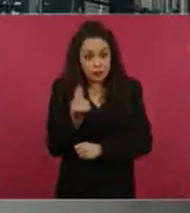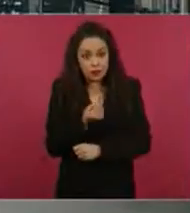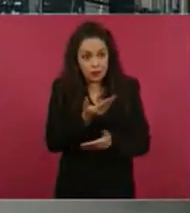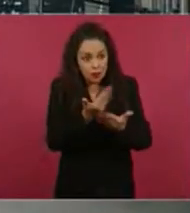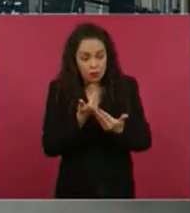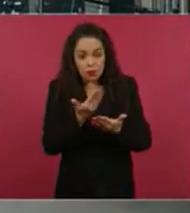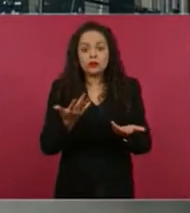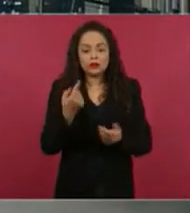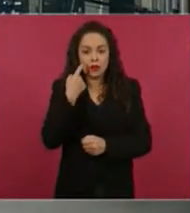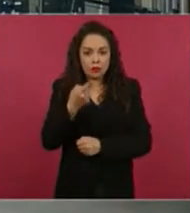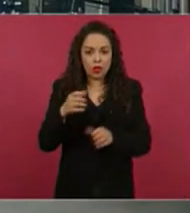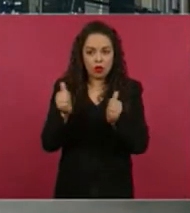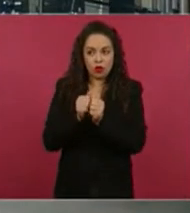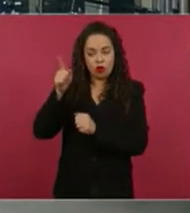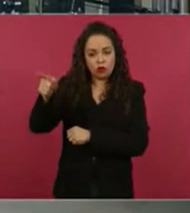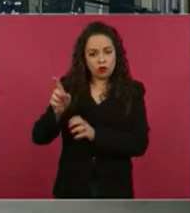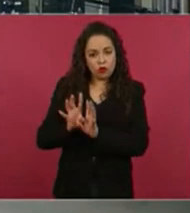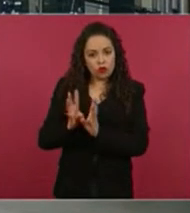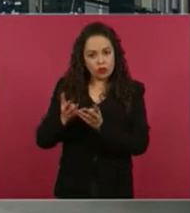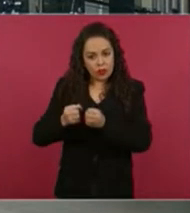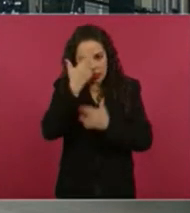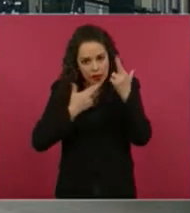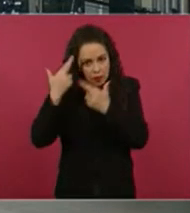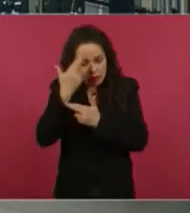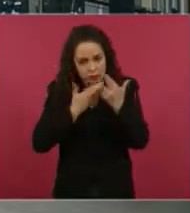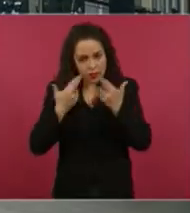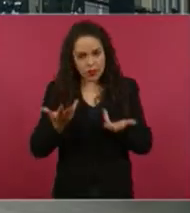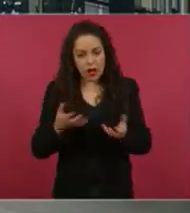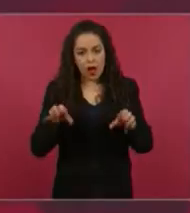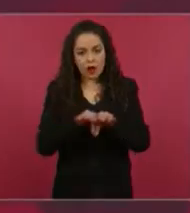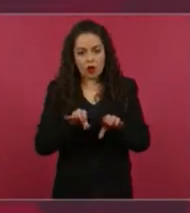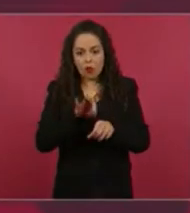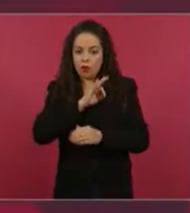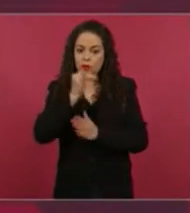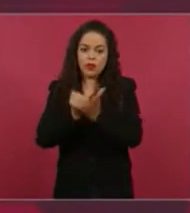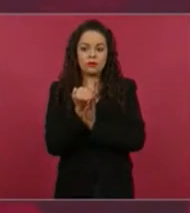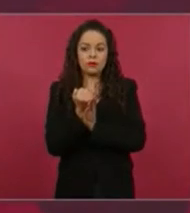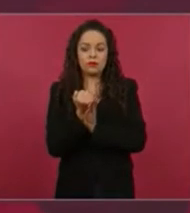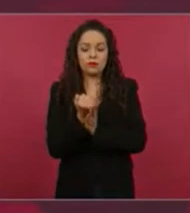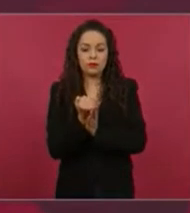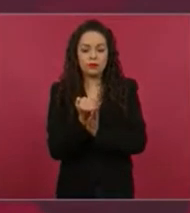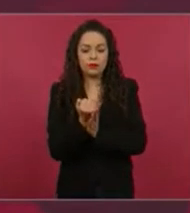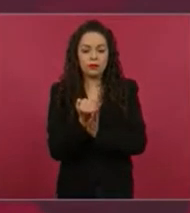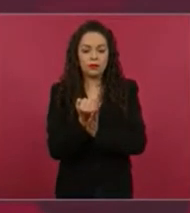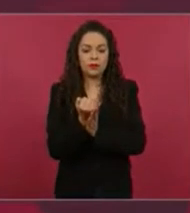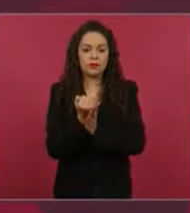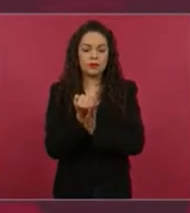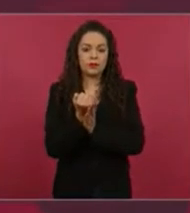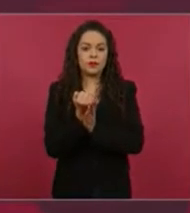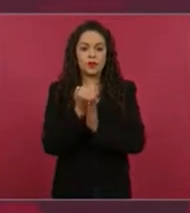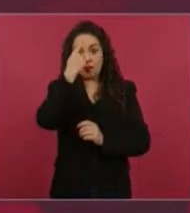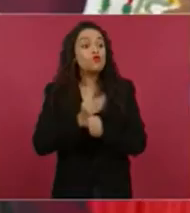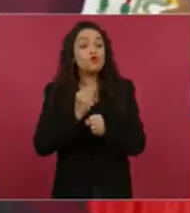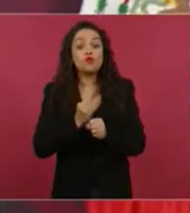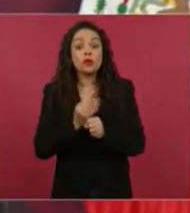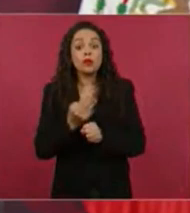la aprobación de una resolución que ayude a dialogar de